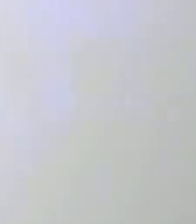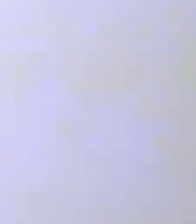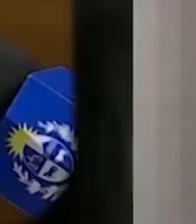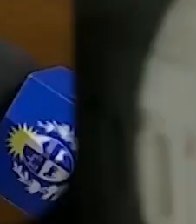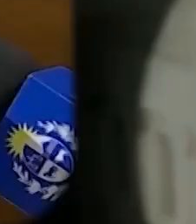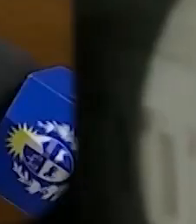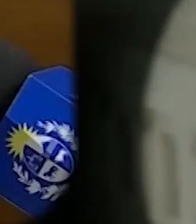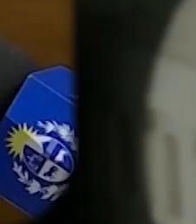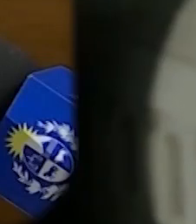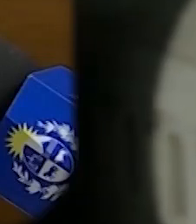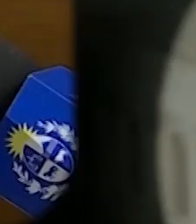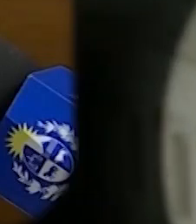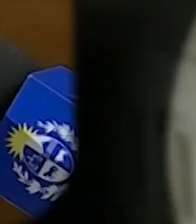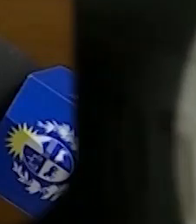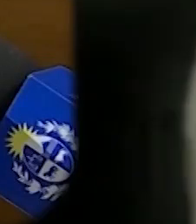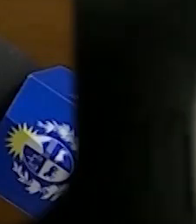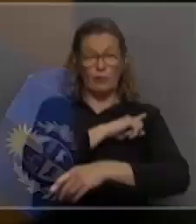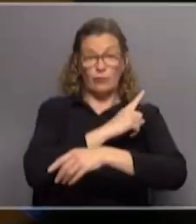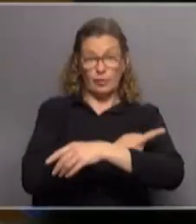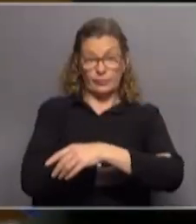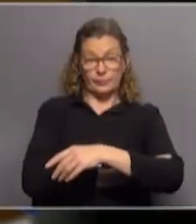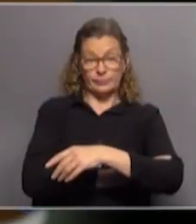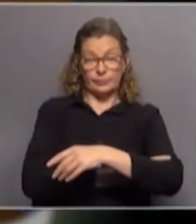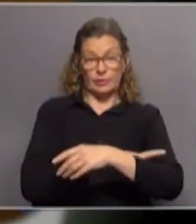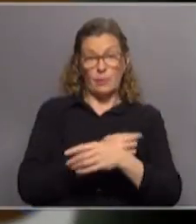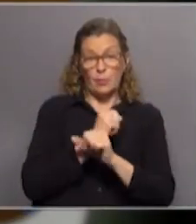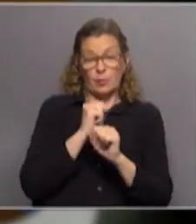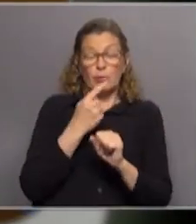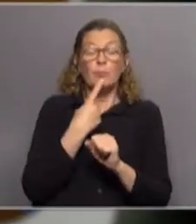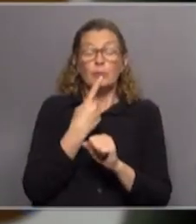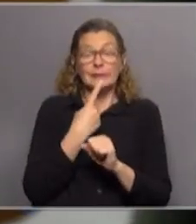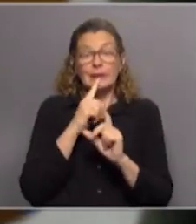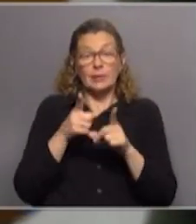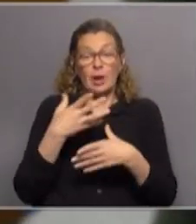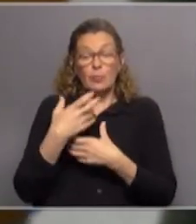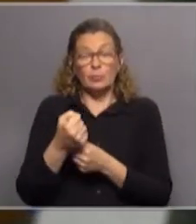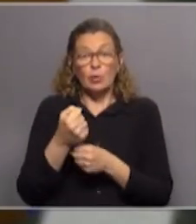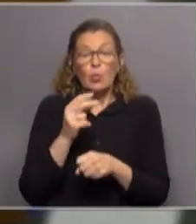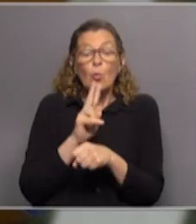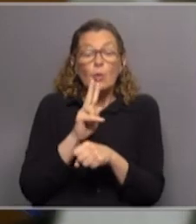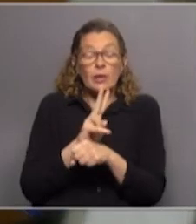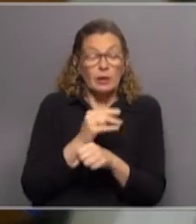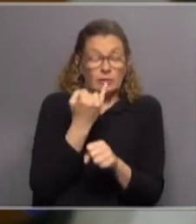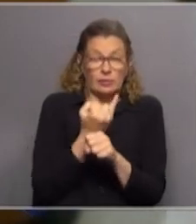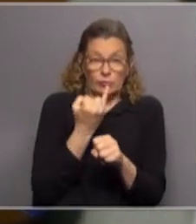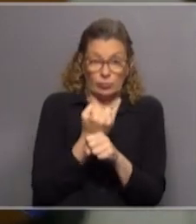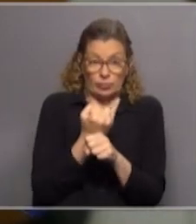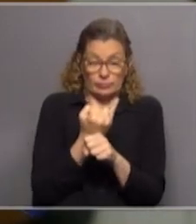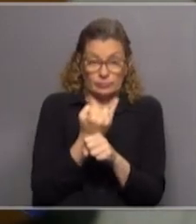Vamos a poner todo el empeño y la voluntad política de preservar la institución,